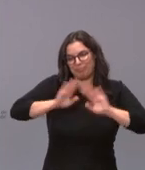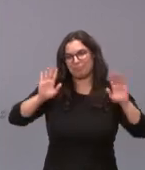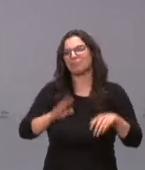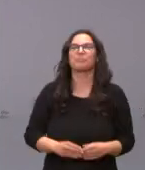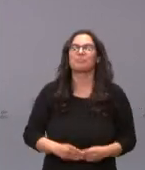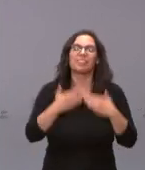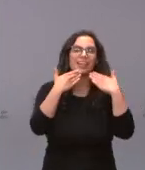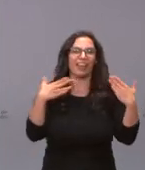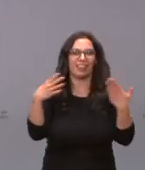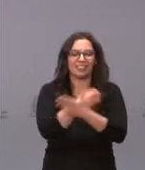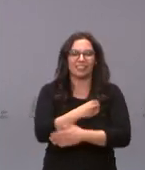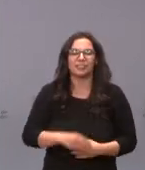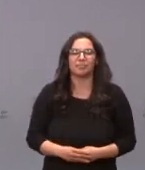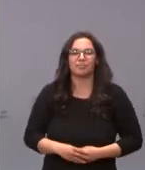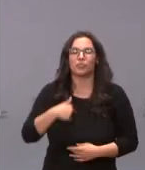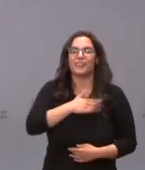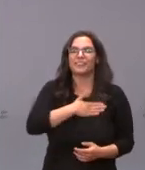gracias a todos bueno quería